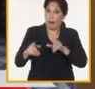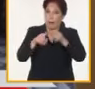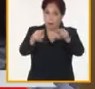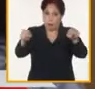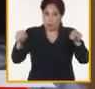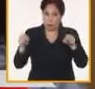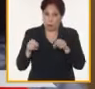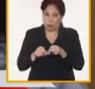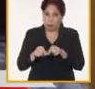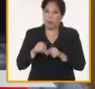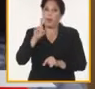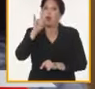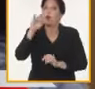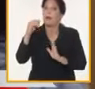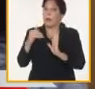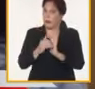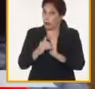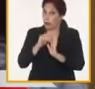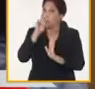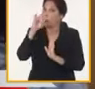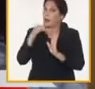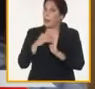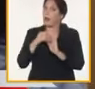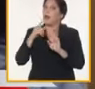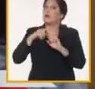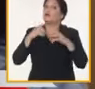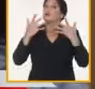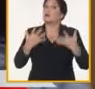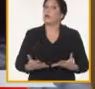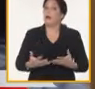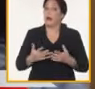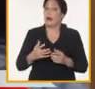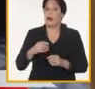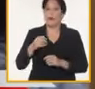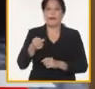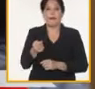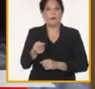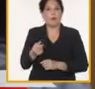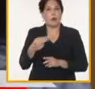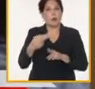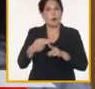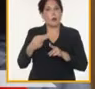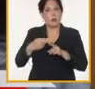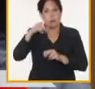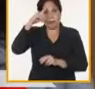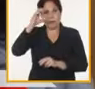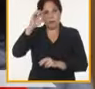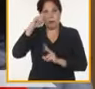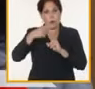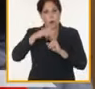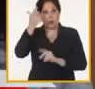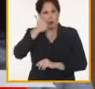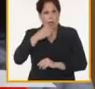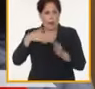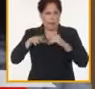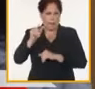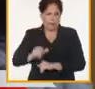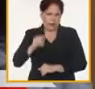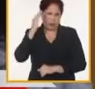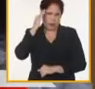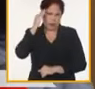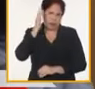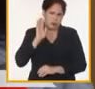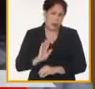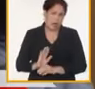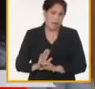alrededor de 90 mil toneladas de soya, que bueno, al ministro le presentamos, y él lo conoce mejor de nosotros, lo que podría